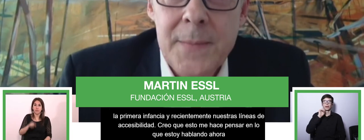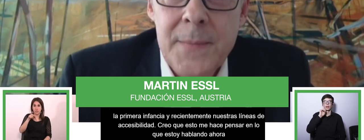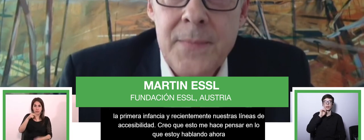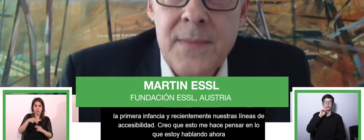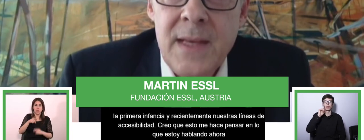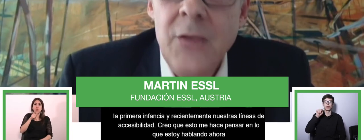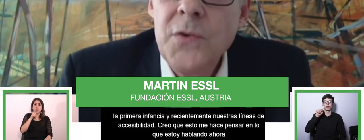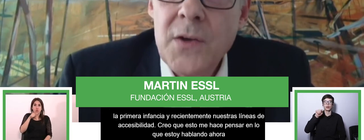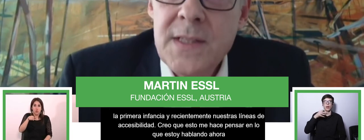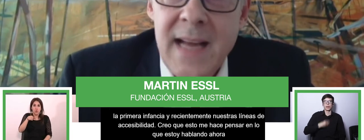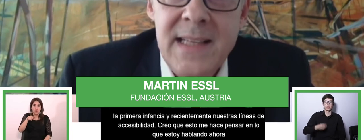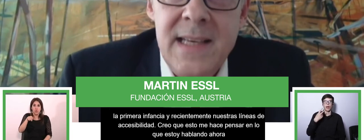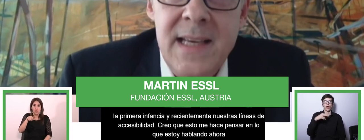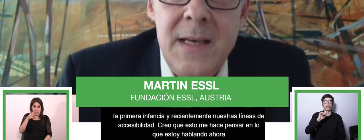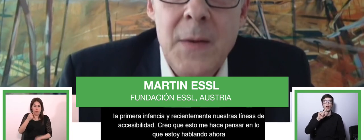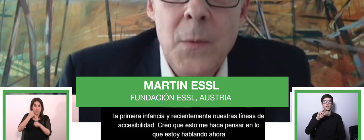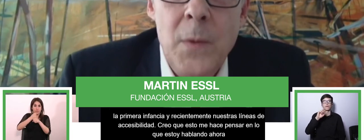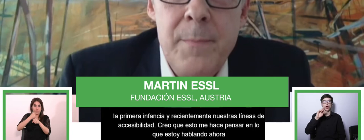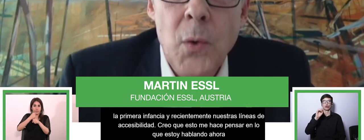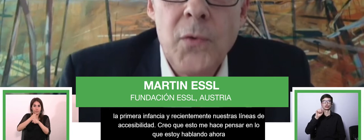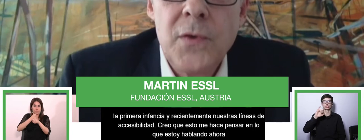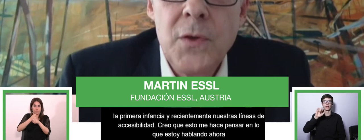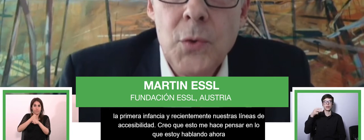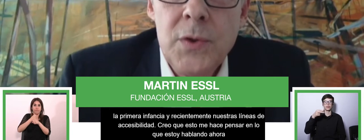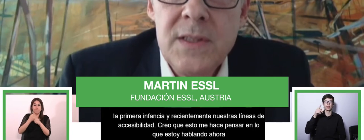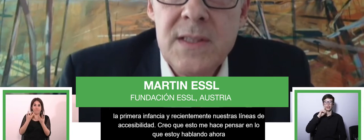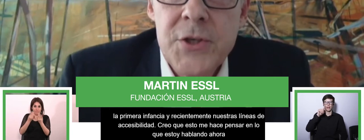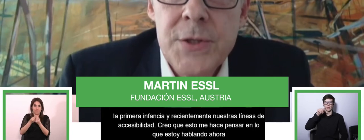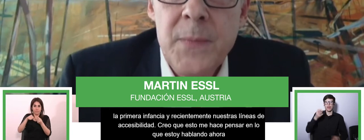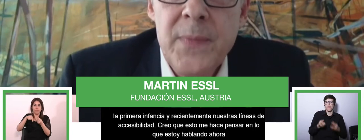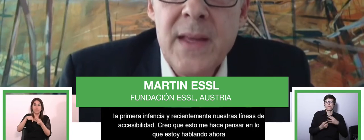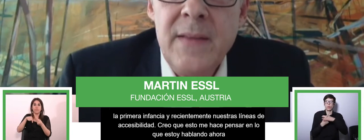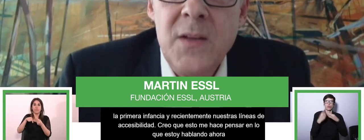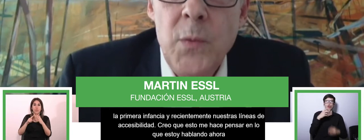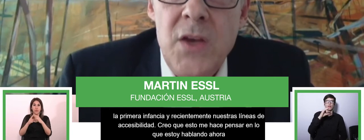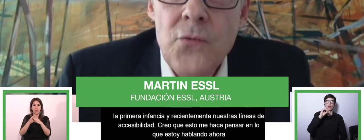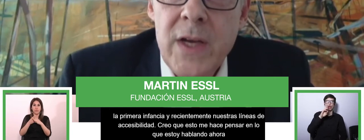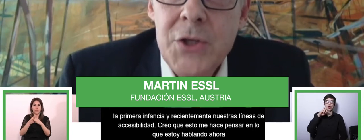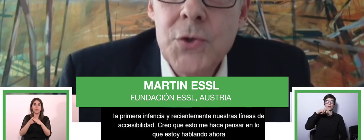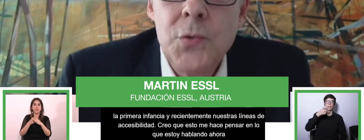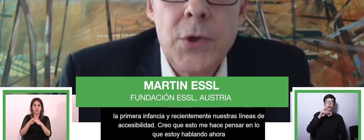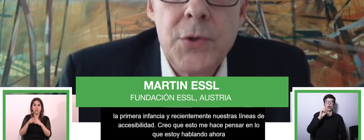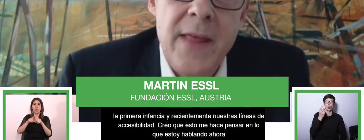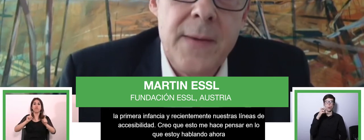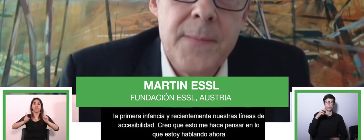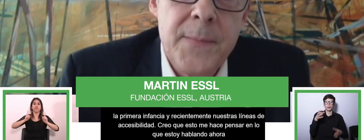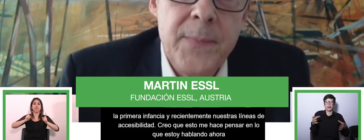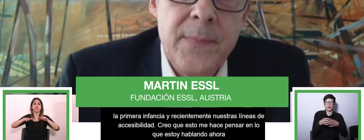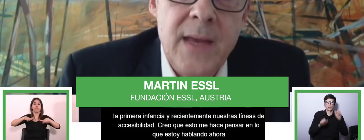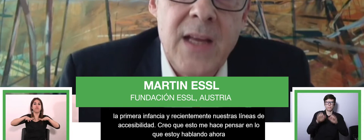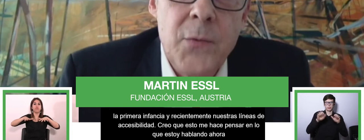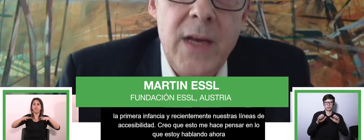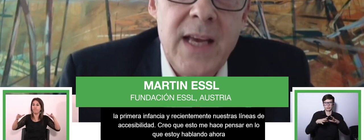dos veces en New York. El 2019, ambos tomamos la decisión de que